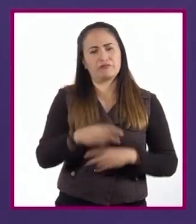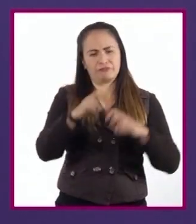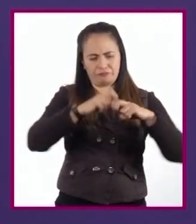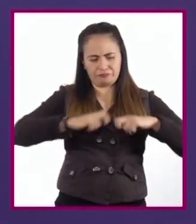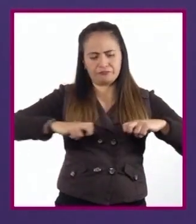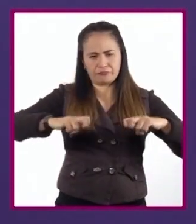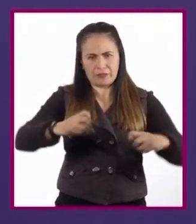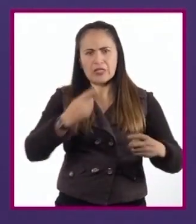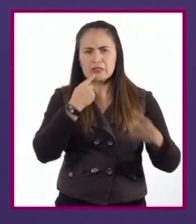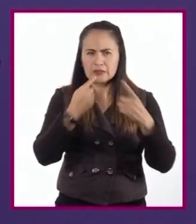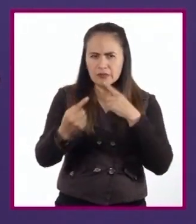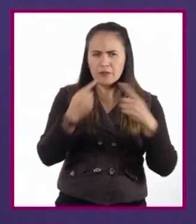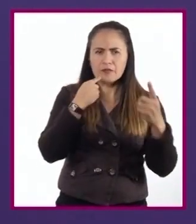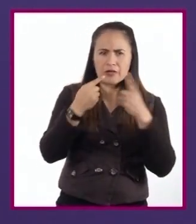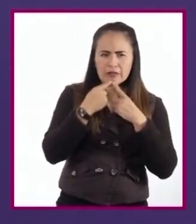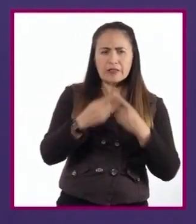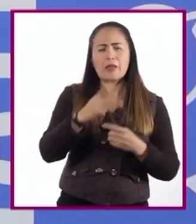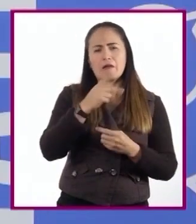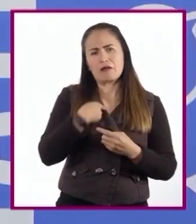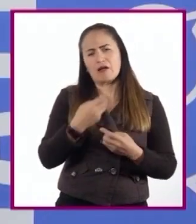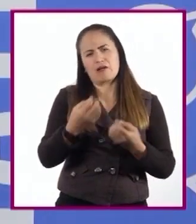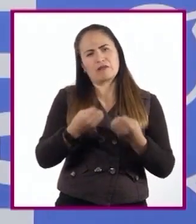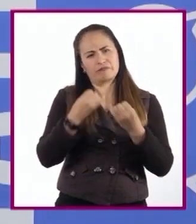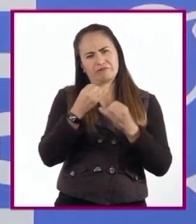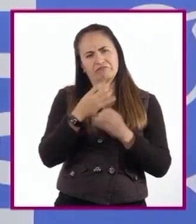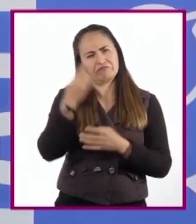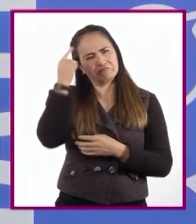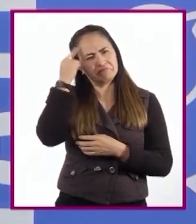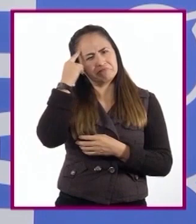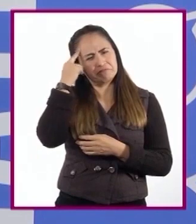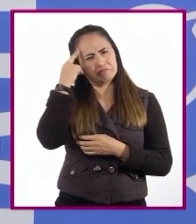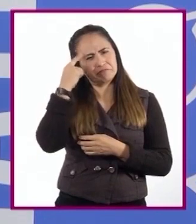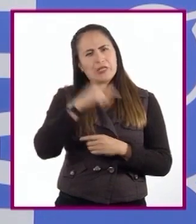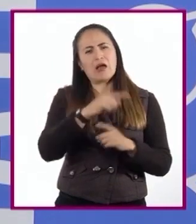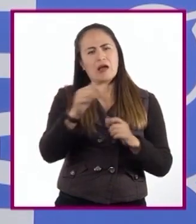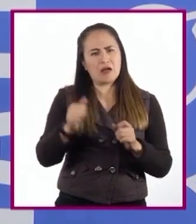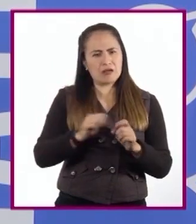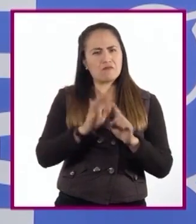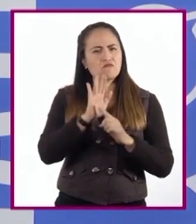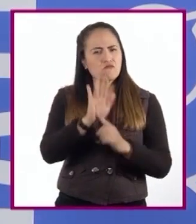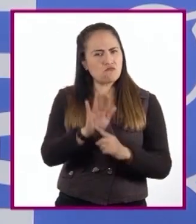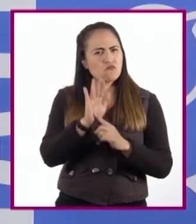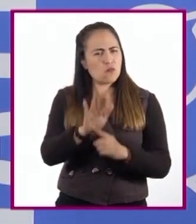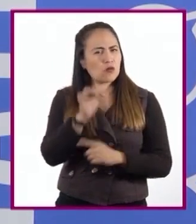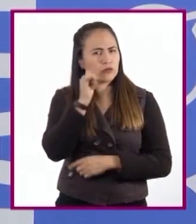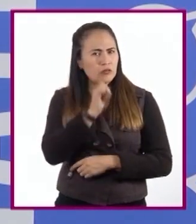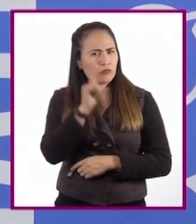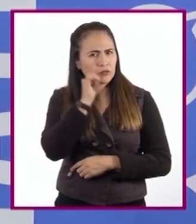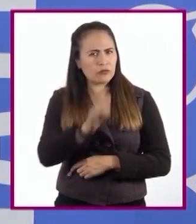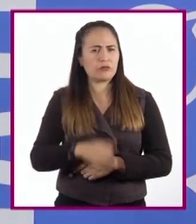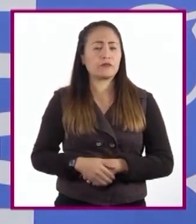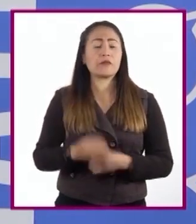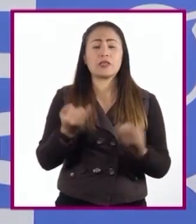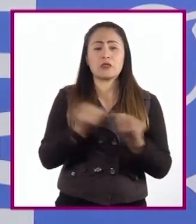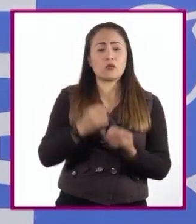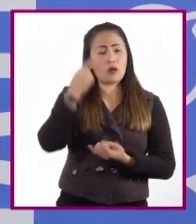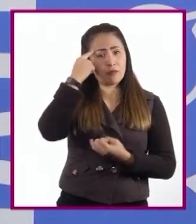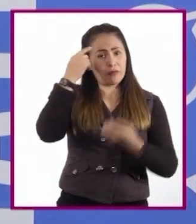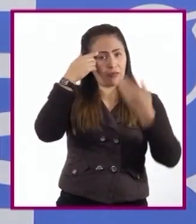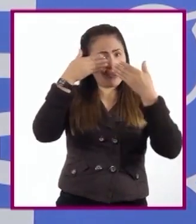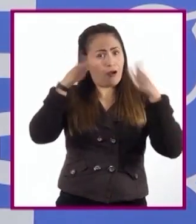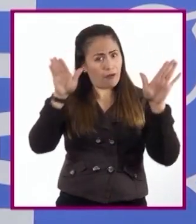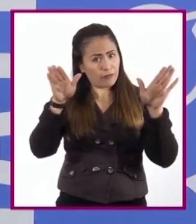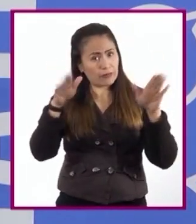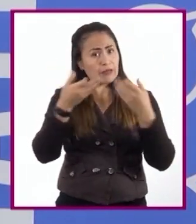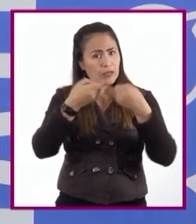es que nuestras palabras nos respalden y tener una mente abierta también es importante, ya que